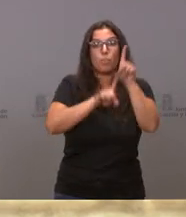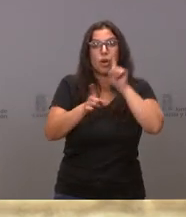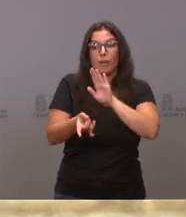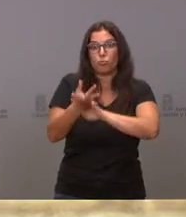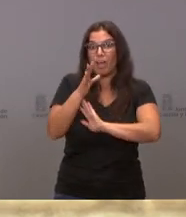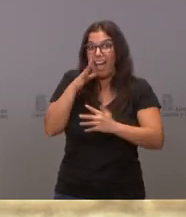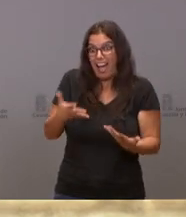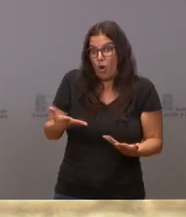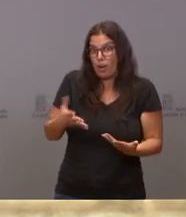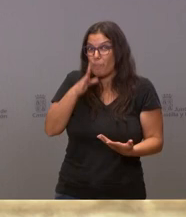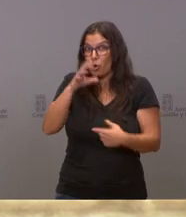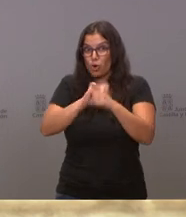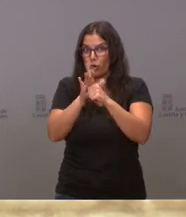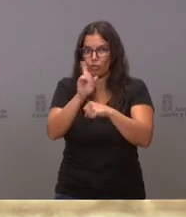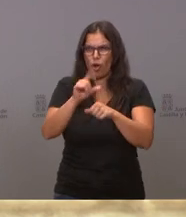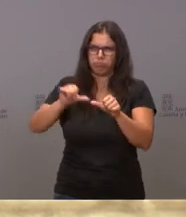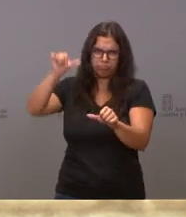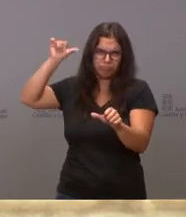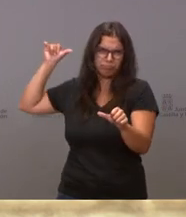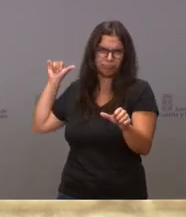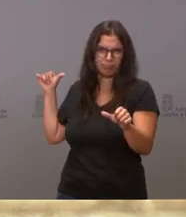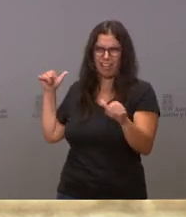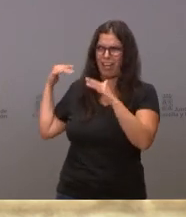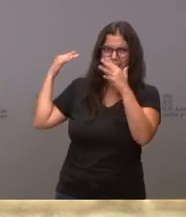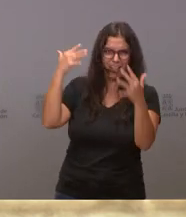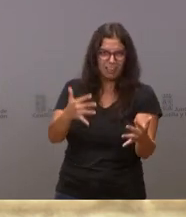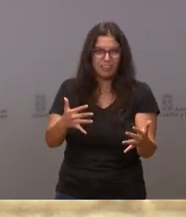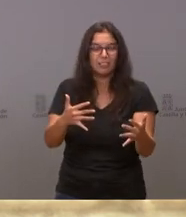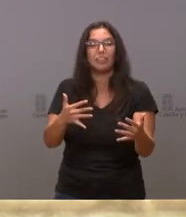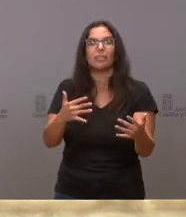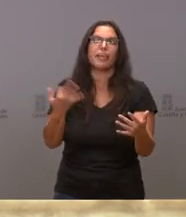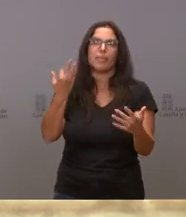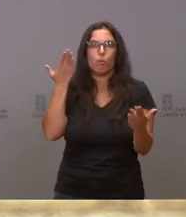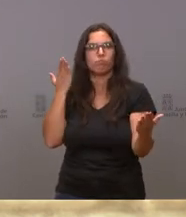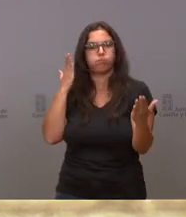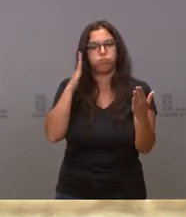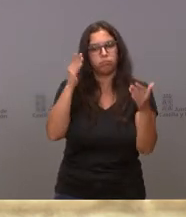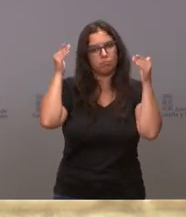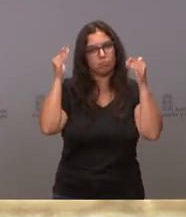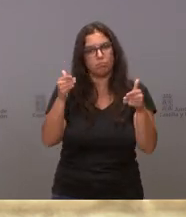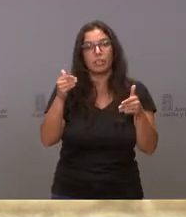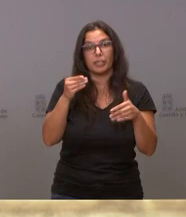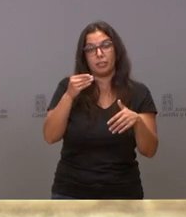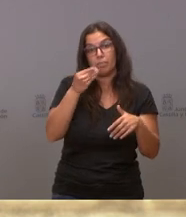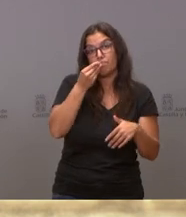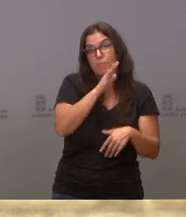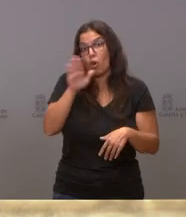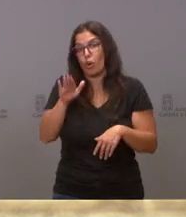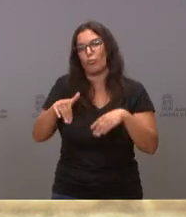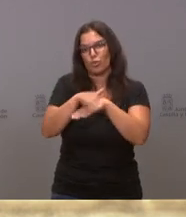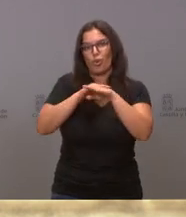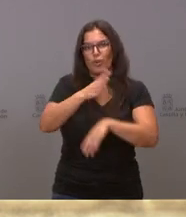Viene de décadas. Y tenemos que afrontar, y desde luego sería bueno que el Gobierno de España liderara esa posición